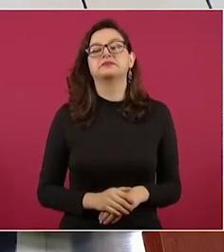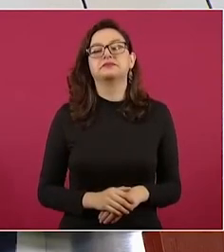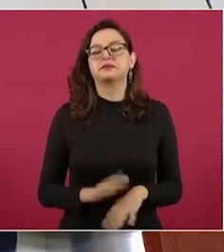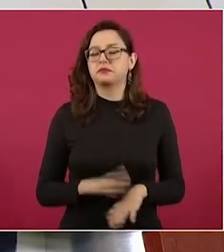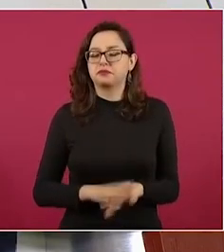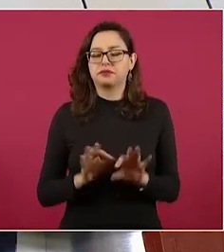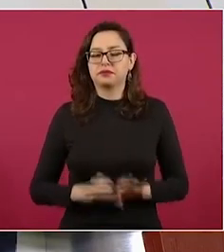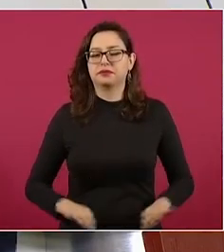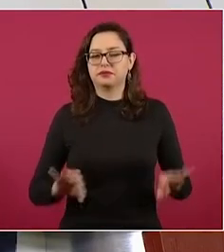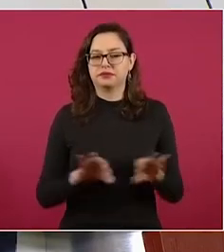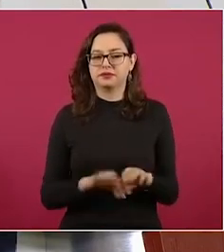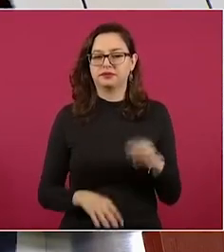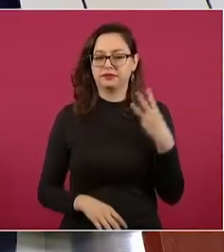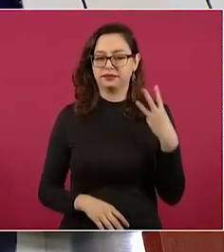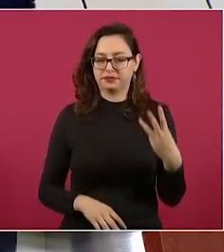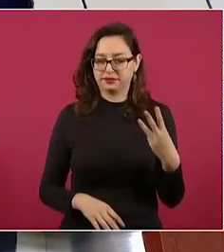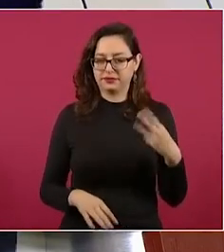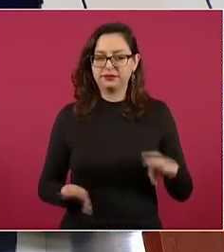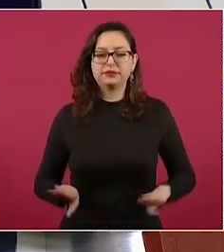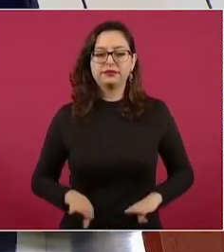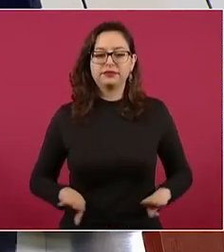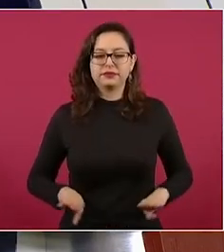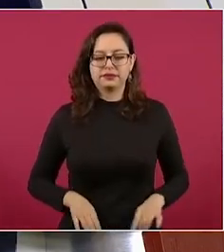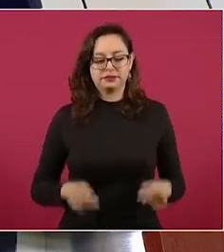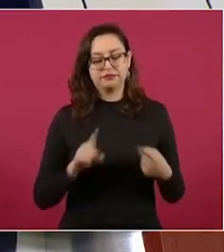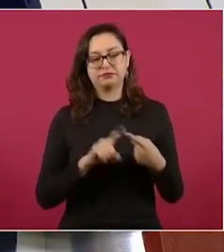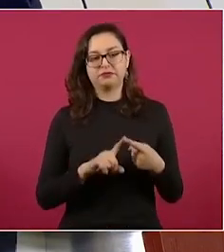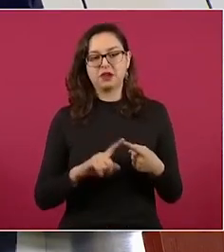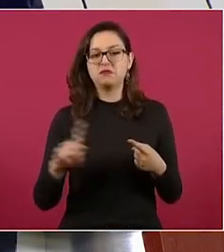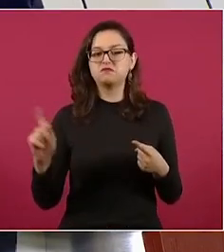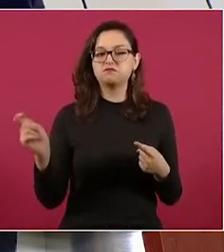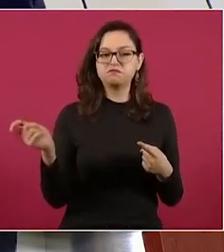profesional.